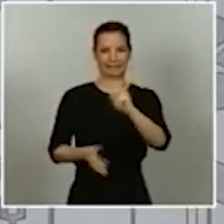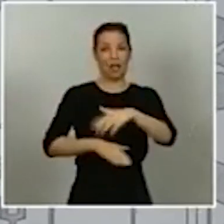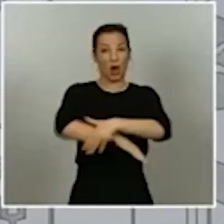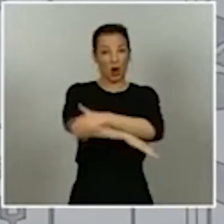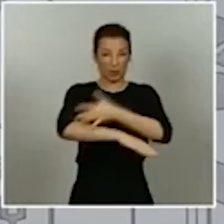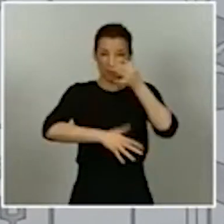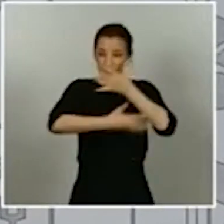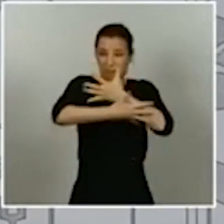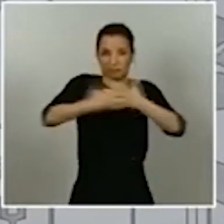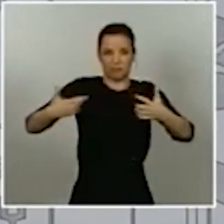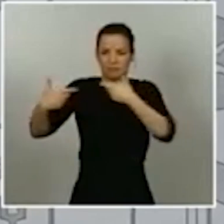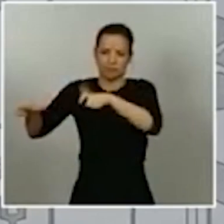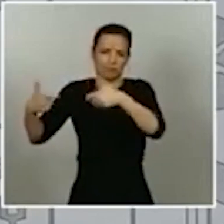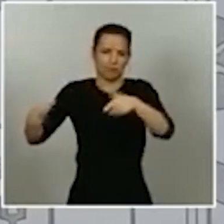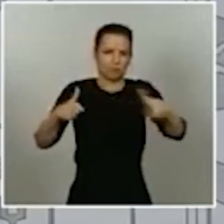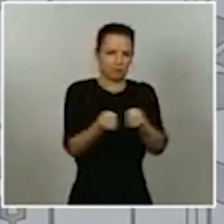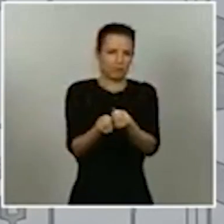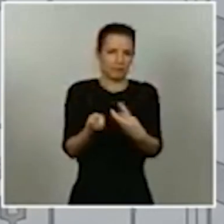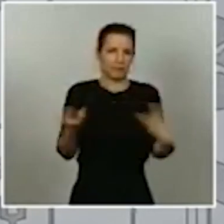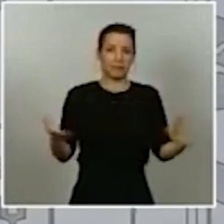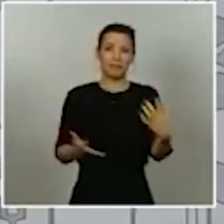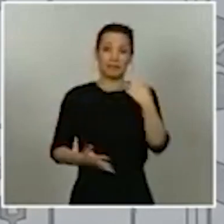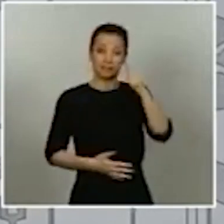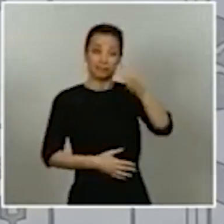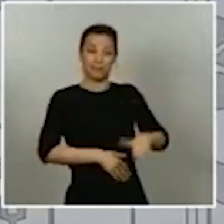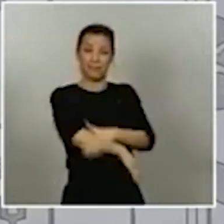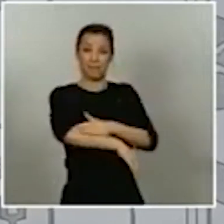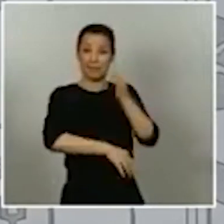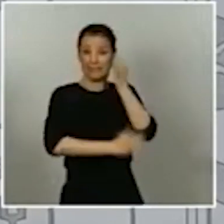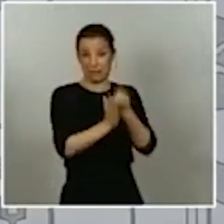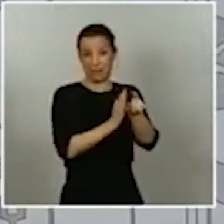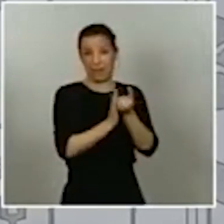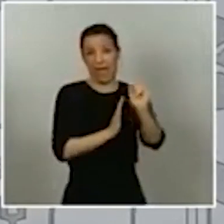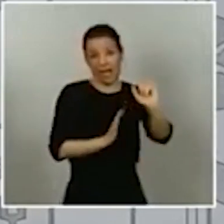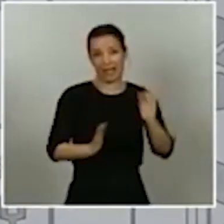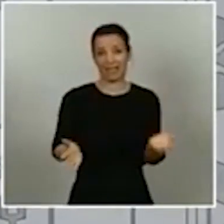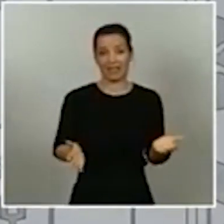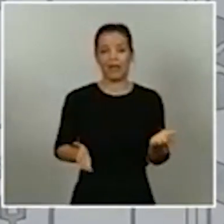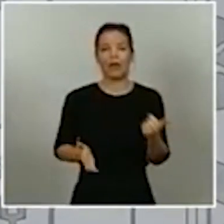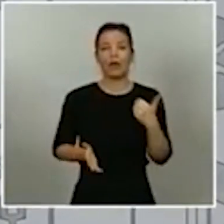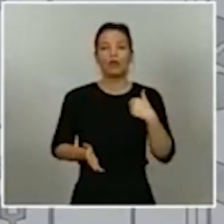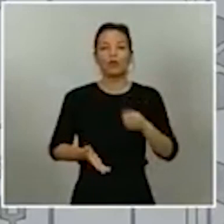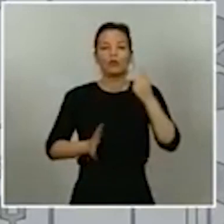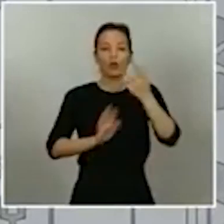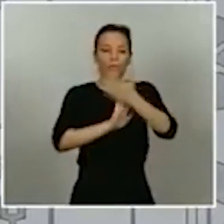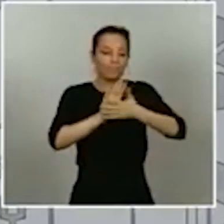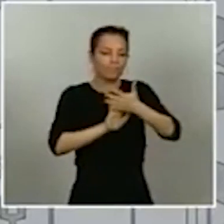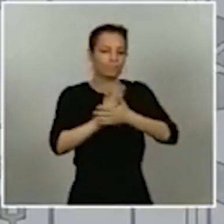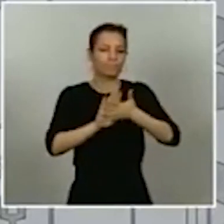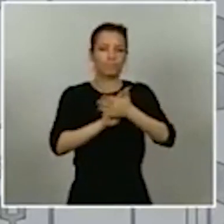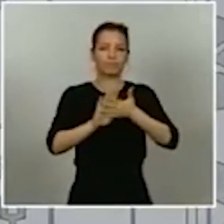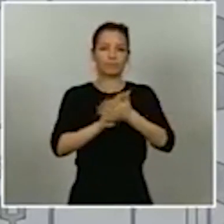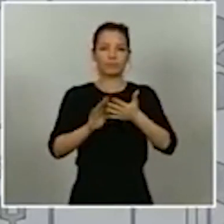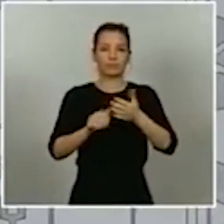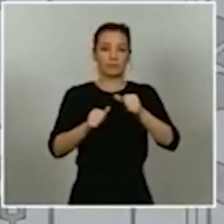hay una ministra portavoz. Yo lo más que puedo hablarles es de la posición que hemos estado hablando todos estos